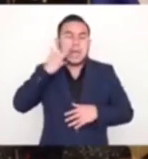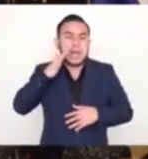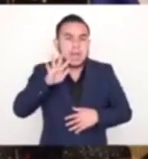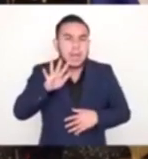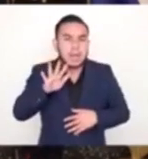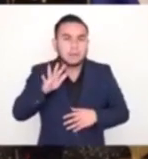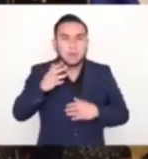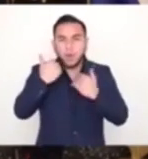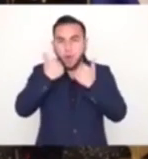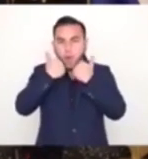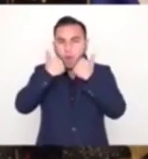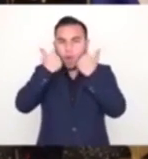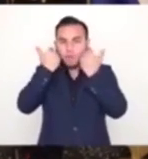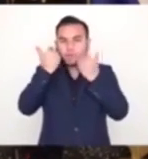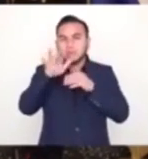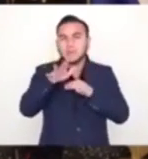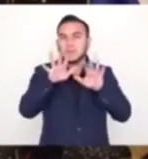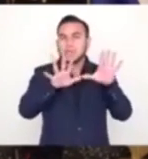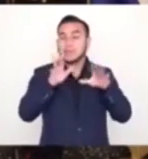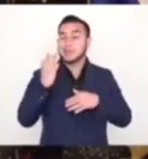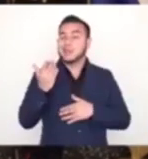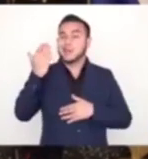joven, pues eso fue hace más o menos 10 años,